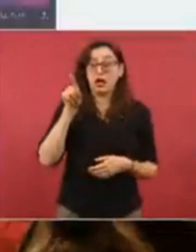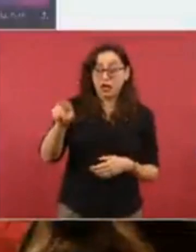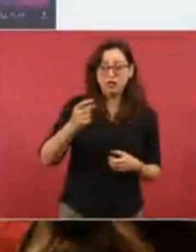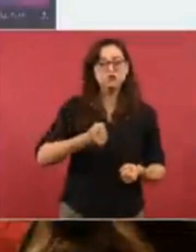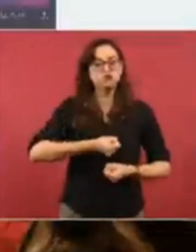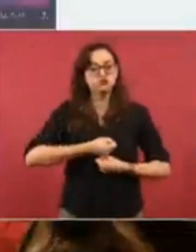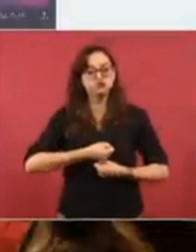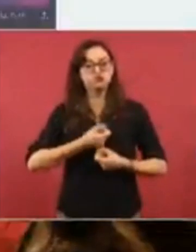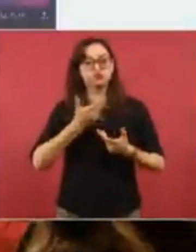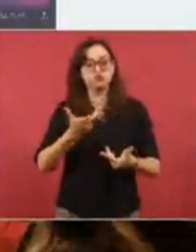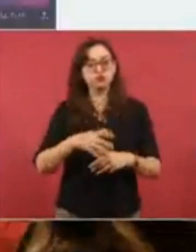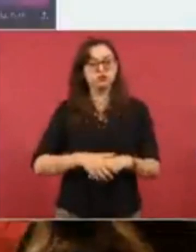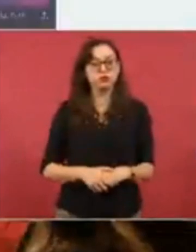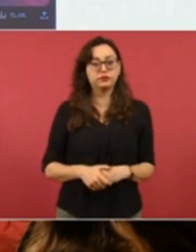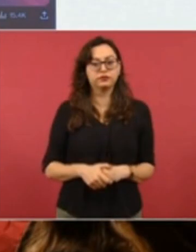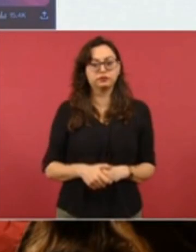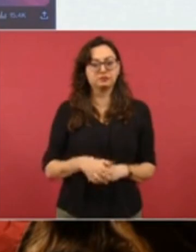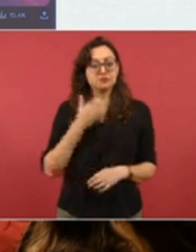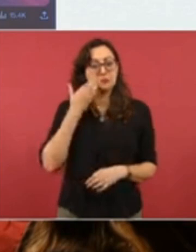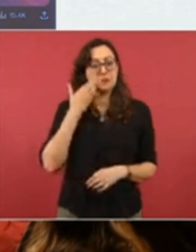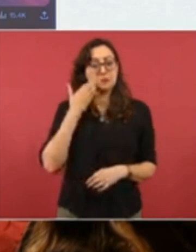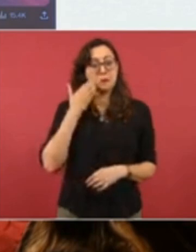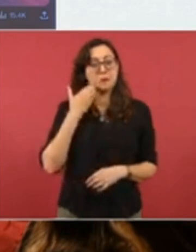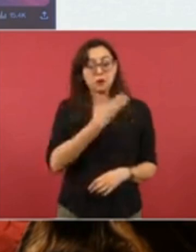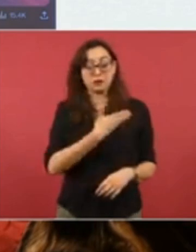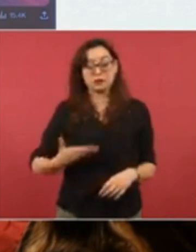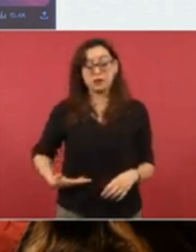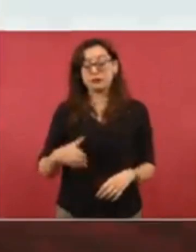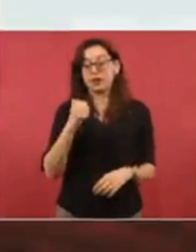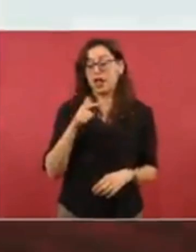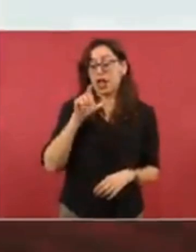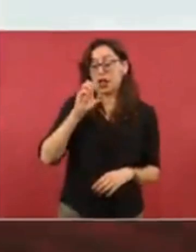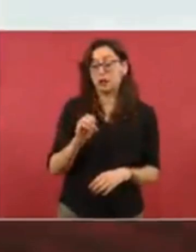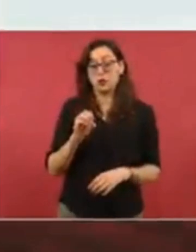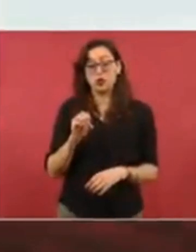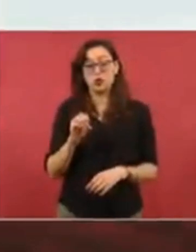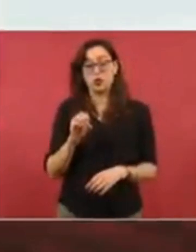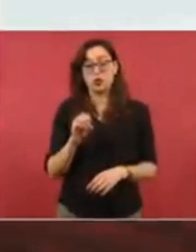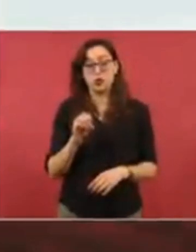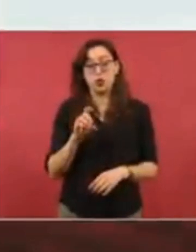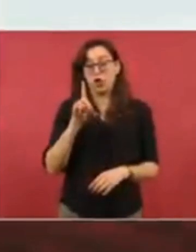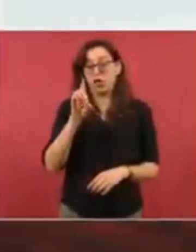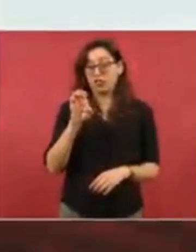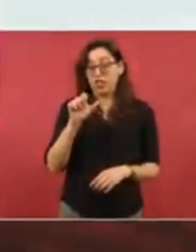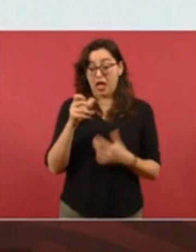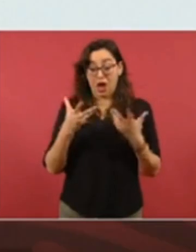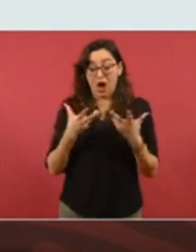de que si yo no me alineo me va a pasar lo de García Luna